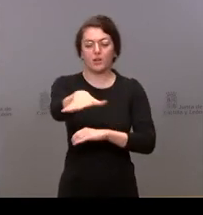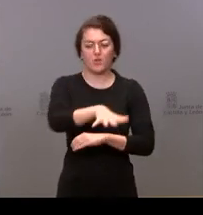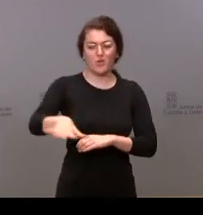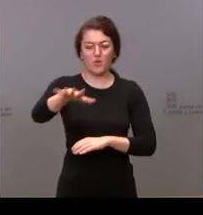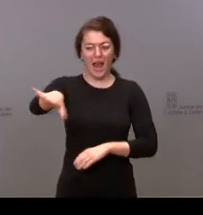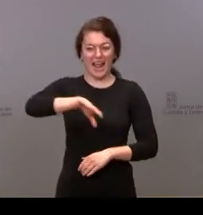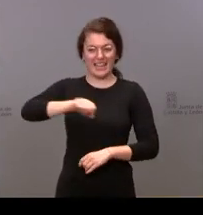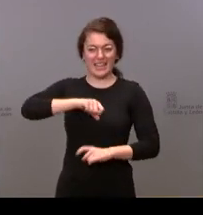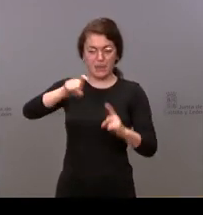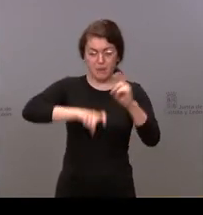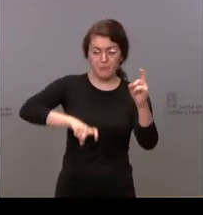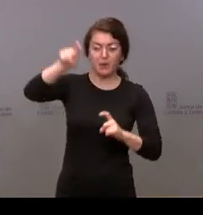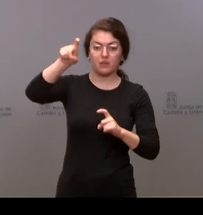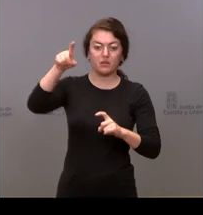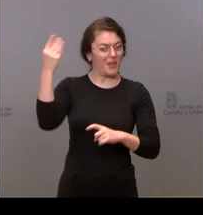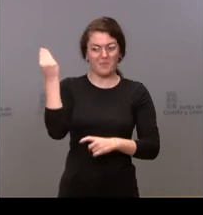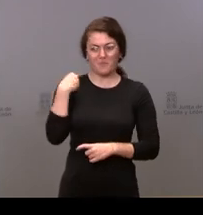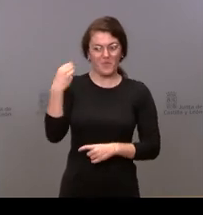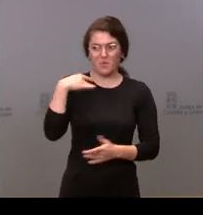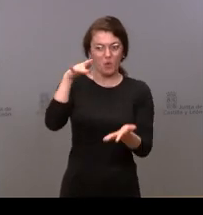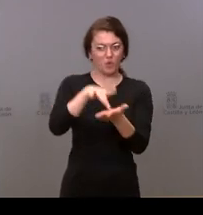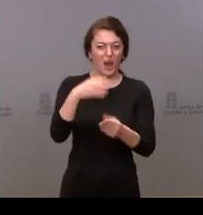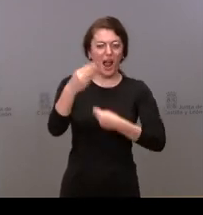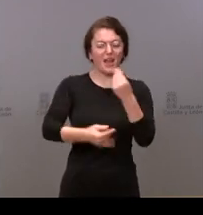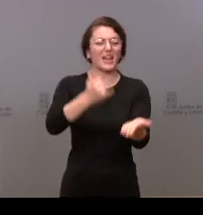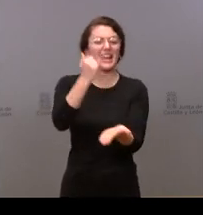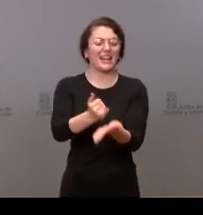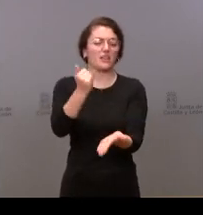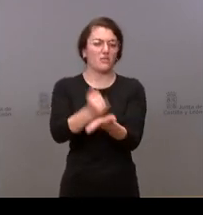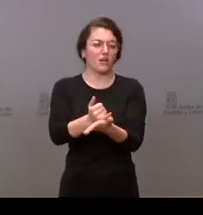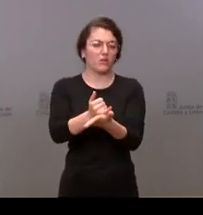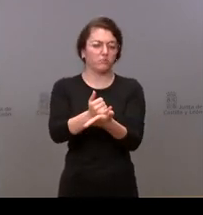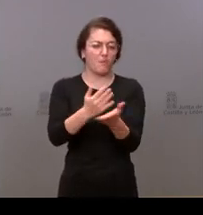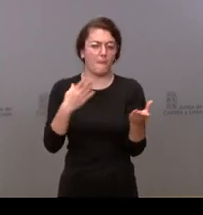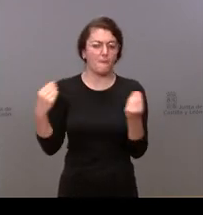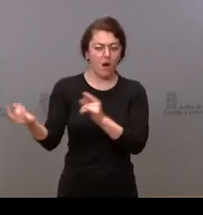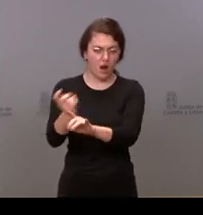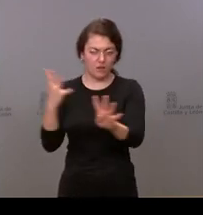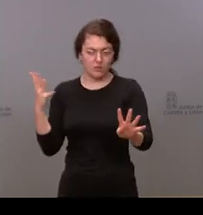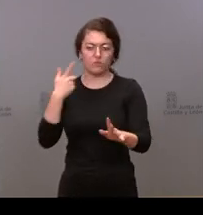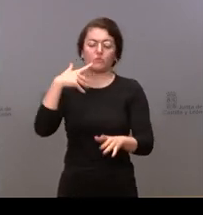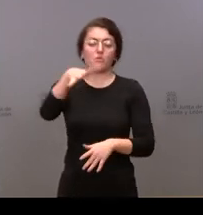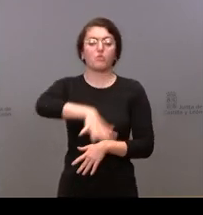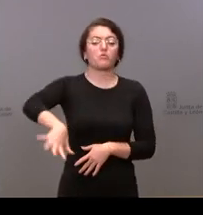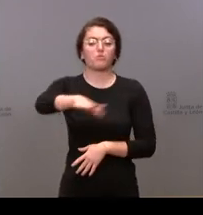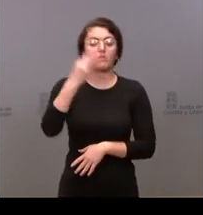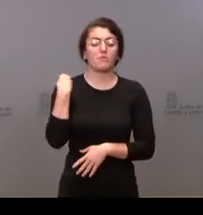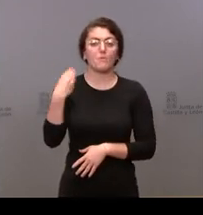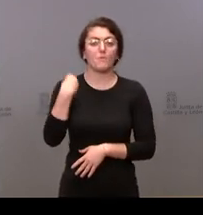es lo mismo de lo que se estaba haciendo cuando se realizaban cribados masivos en aquellos municipios en aquellos sitios donde esa